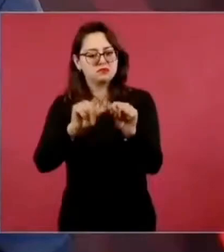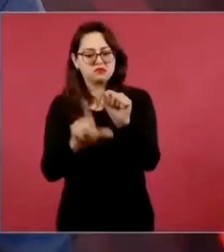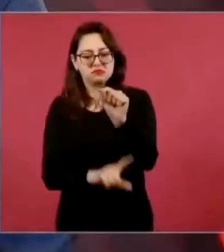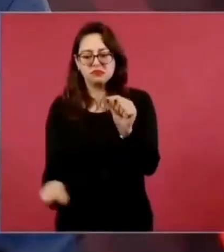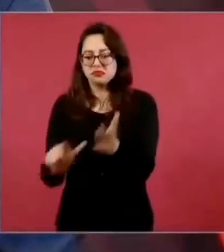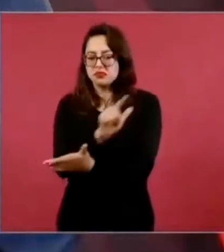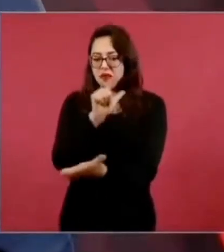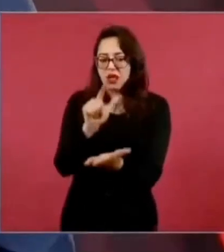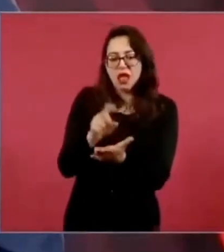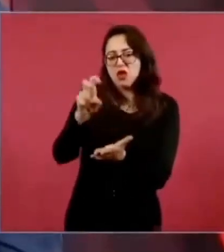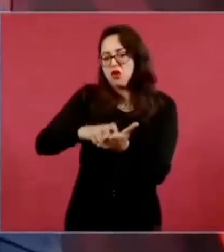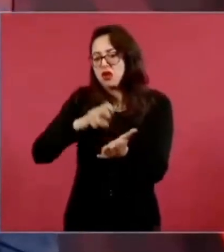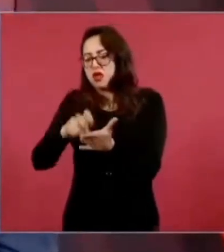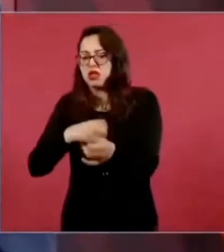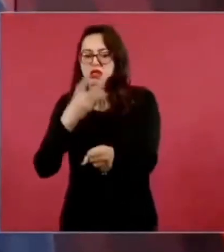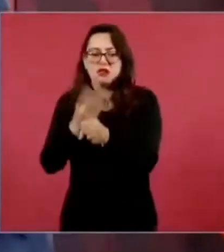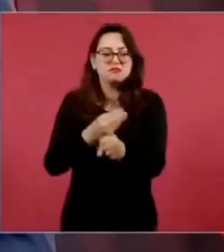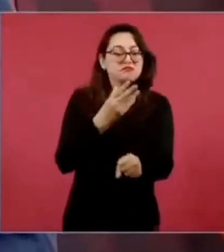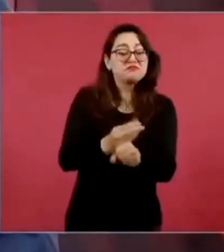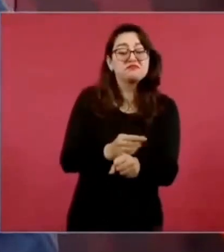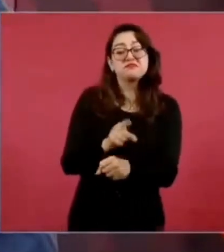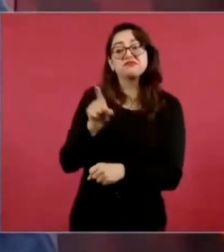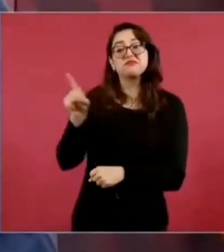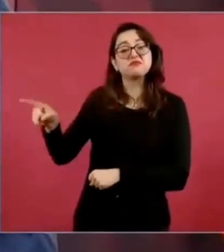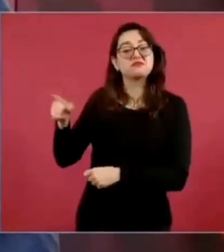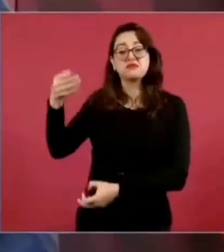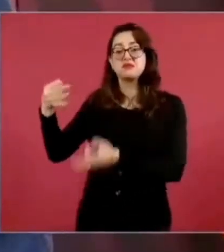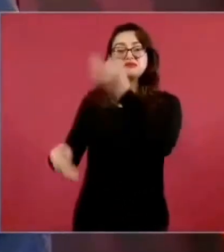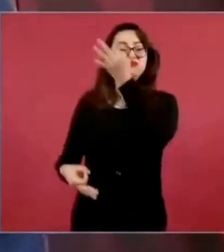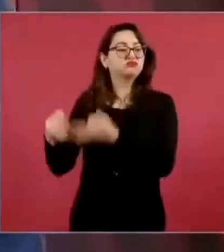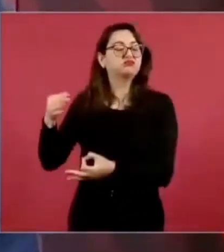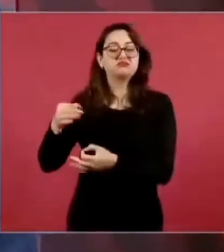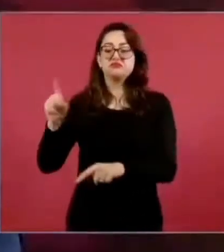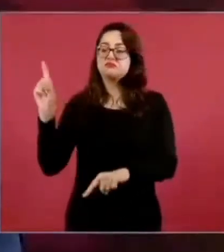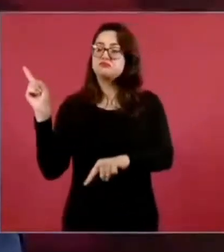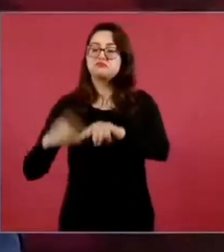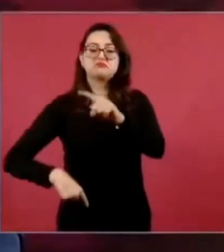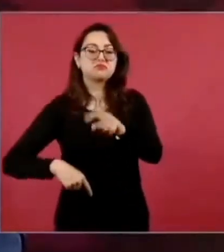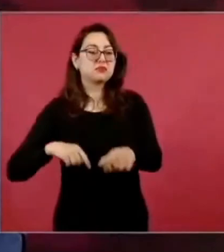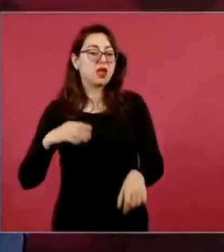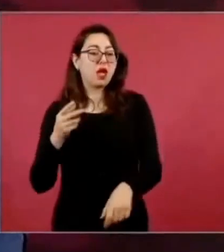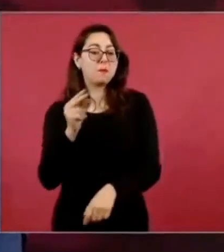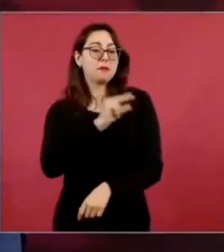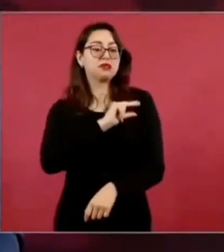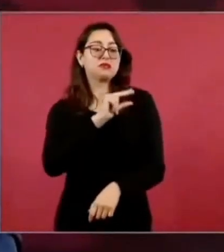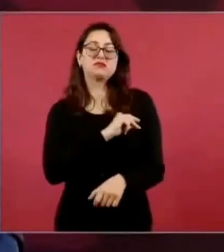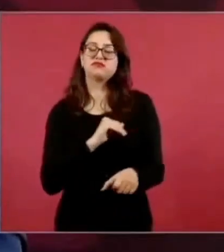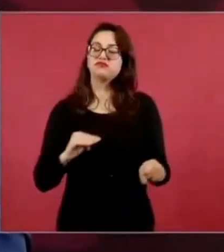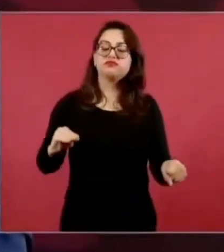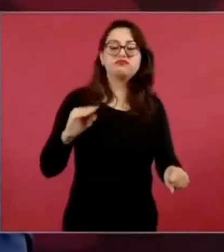Y ayer lo que hicieron fue que echaron abajo